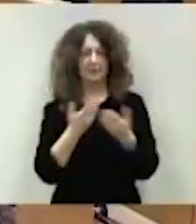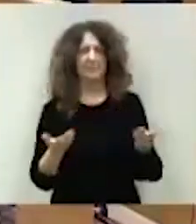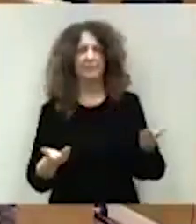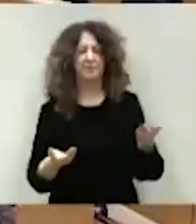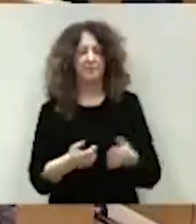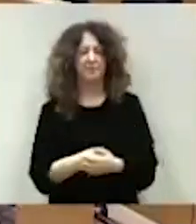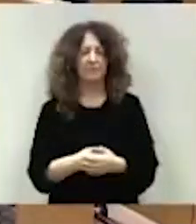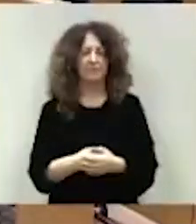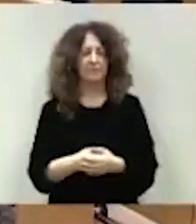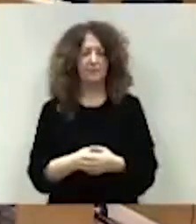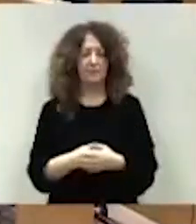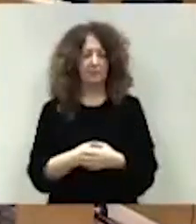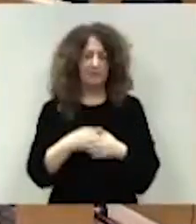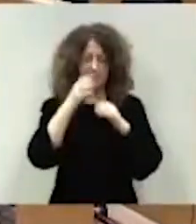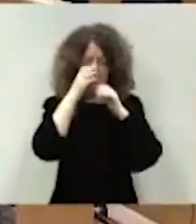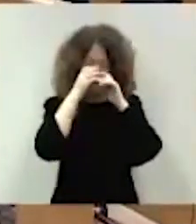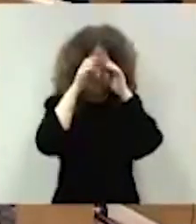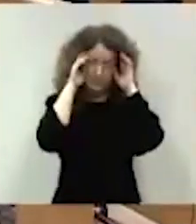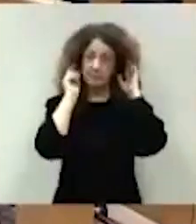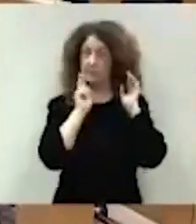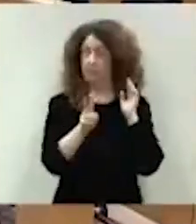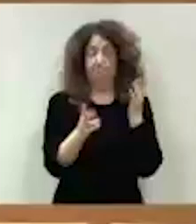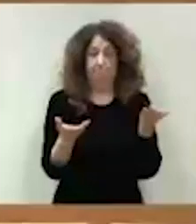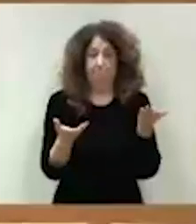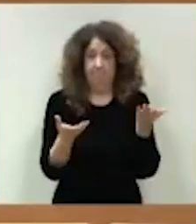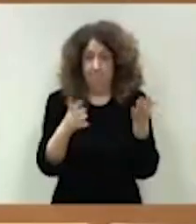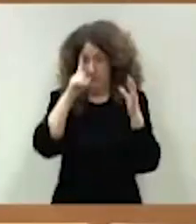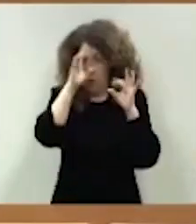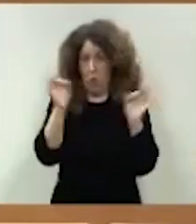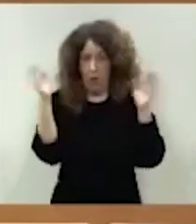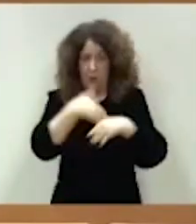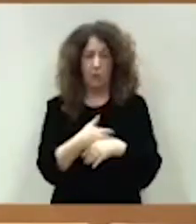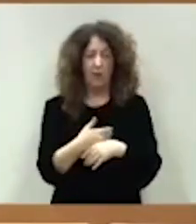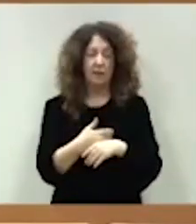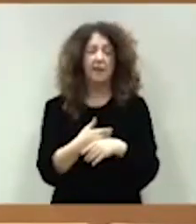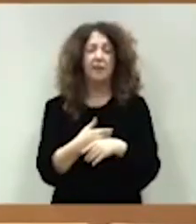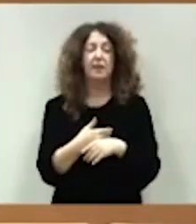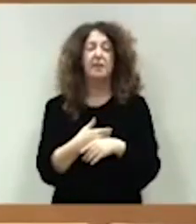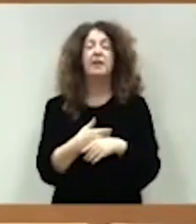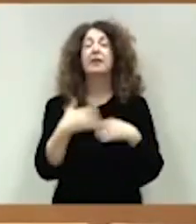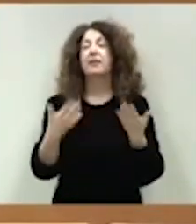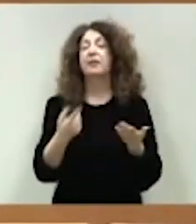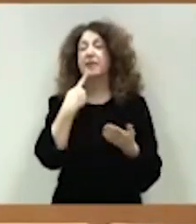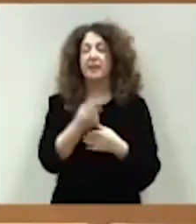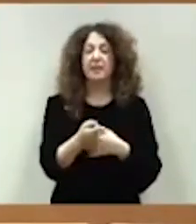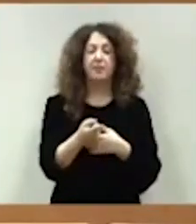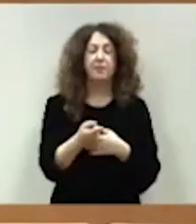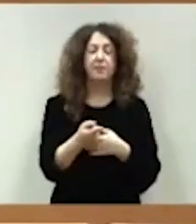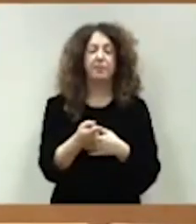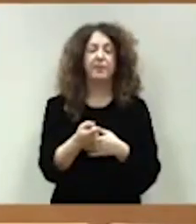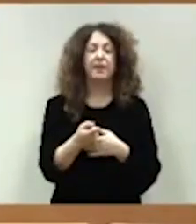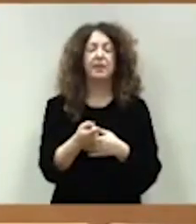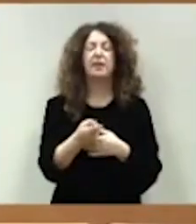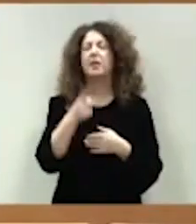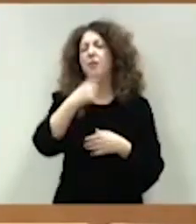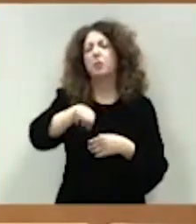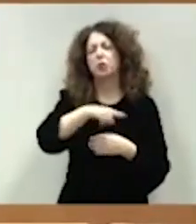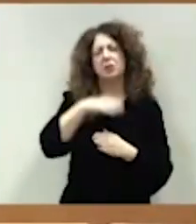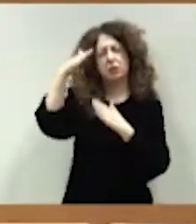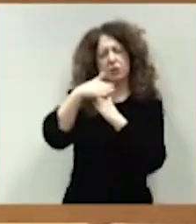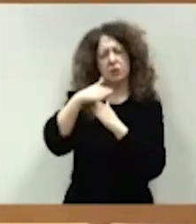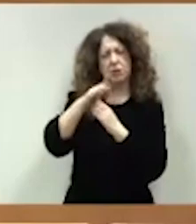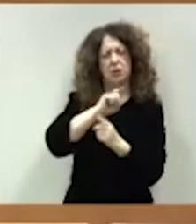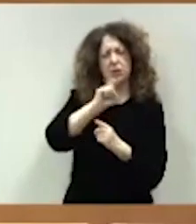Es que no tiene ni pies ni cabeza, salvo que el único interés que les dirija es el bloqueo por el bloqueo,